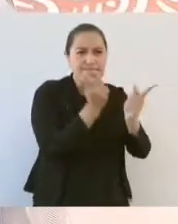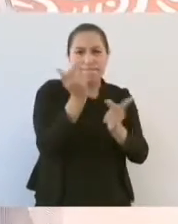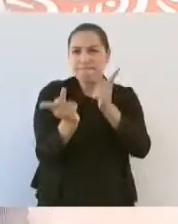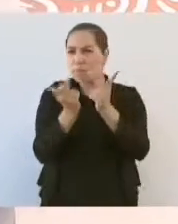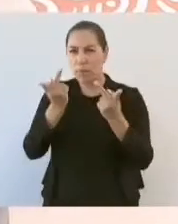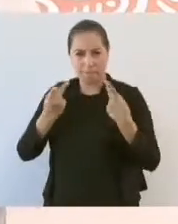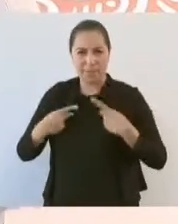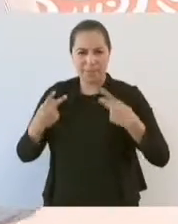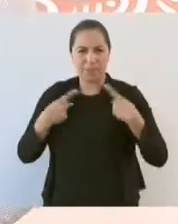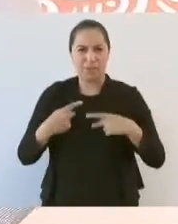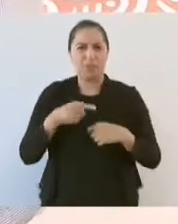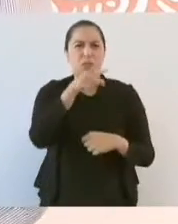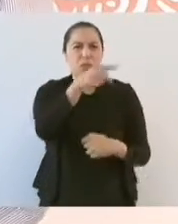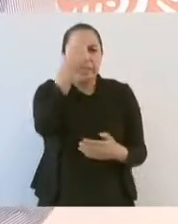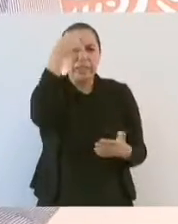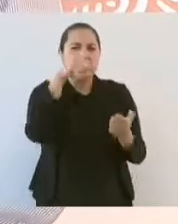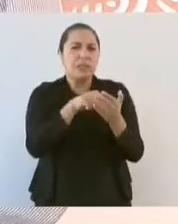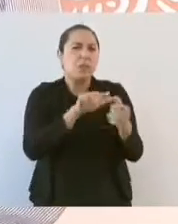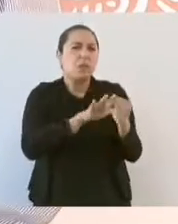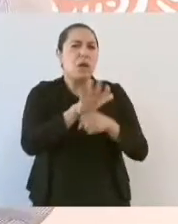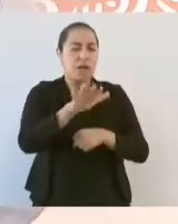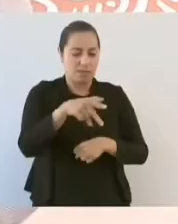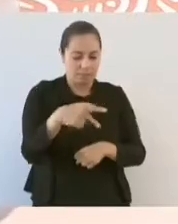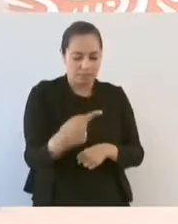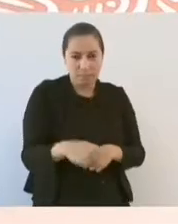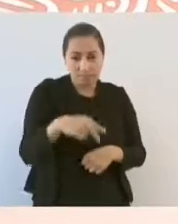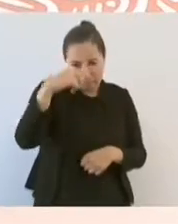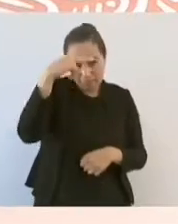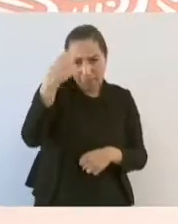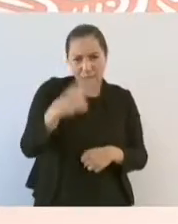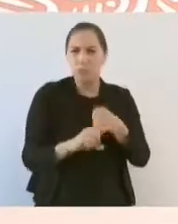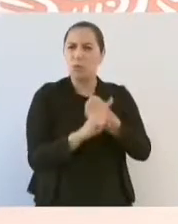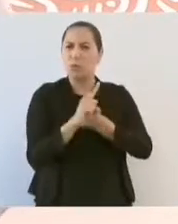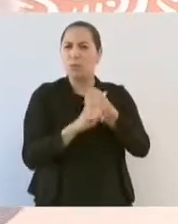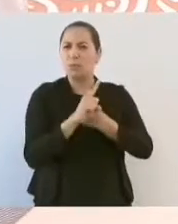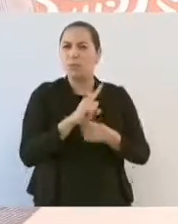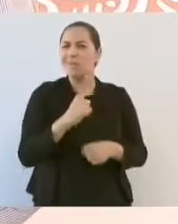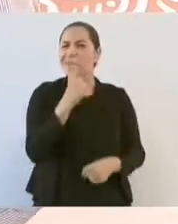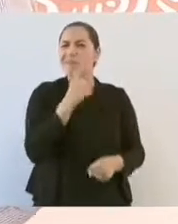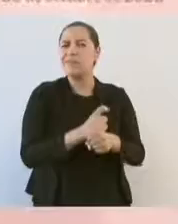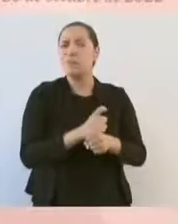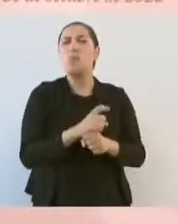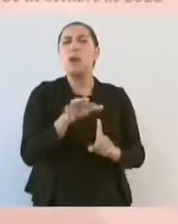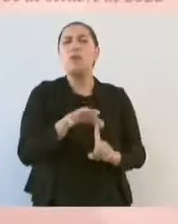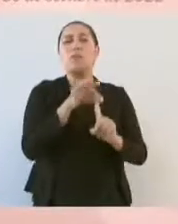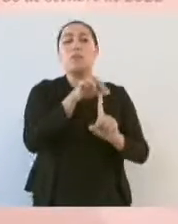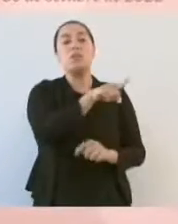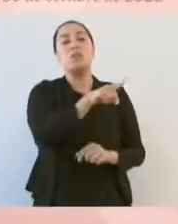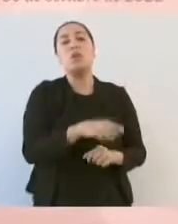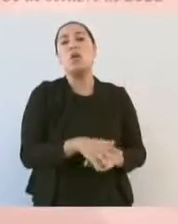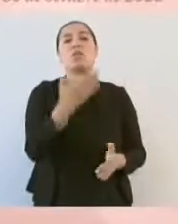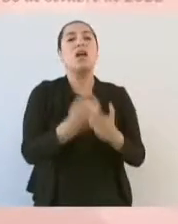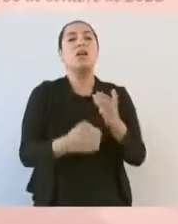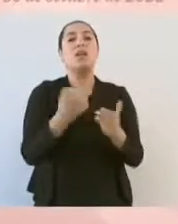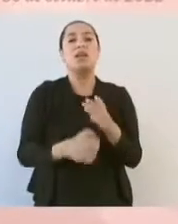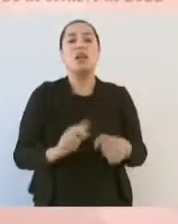preguntaba a la gente cuál crees que sea el principal problema de México, siempre la gente decía la inseguridad,